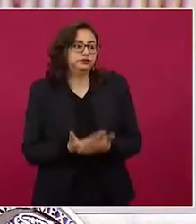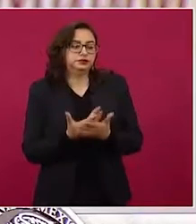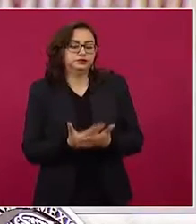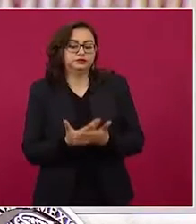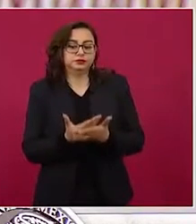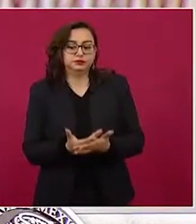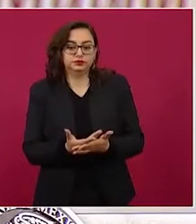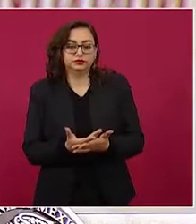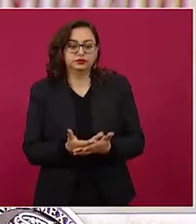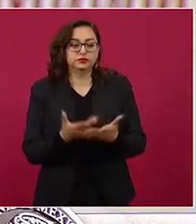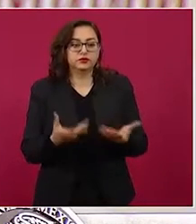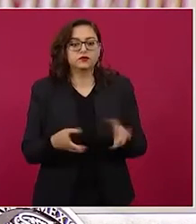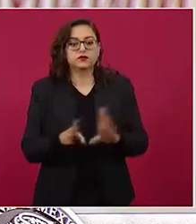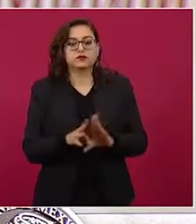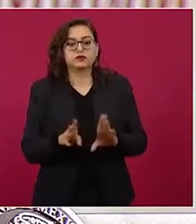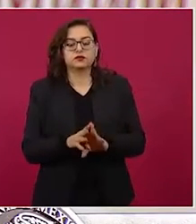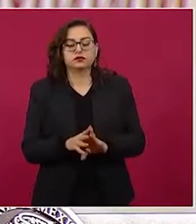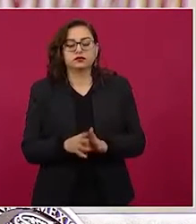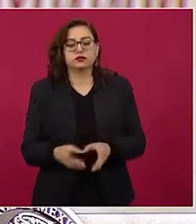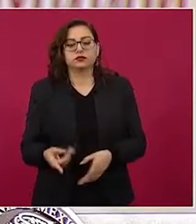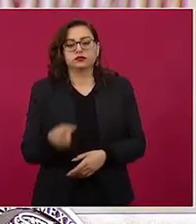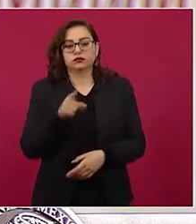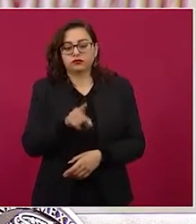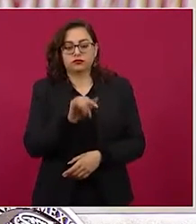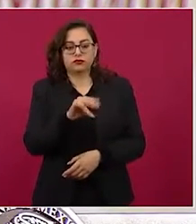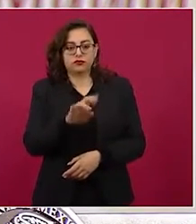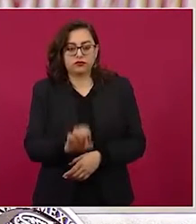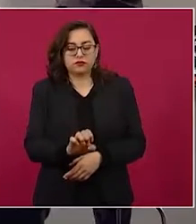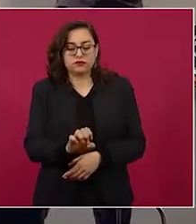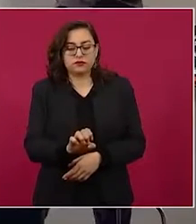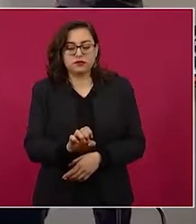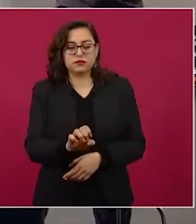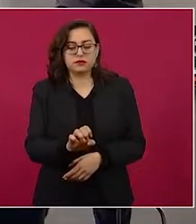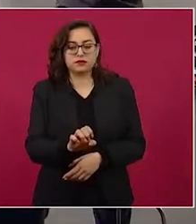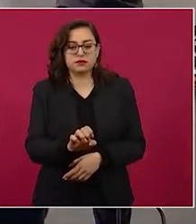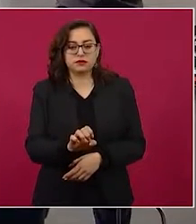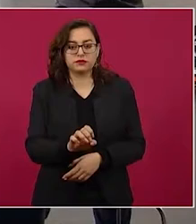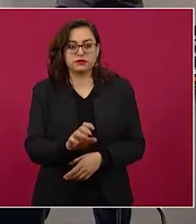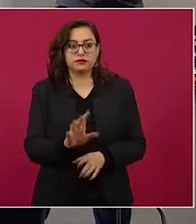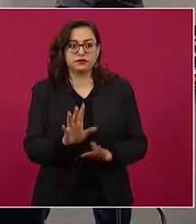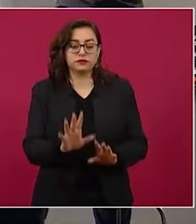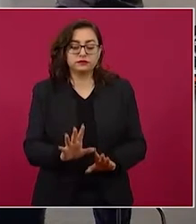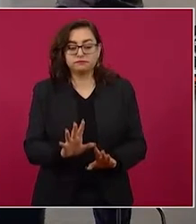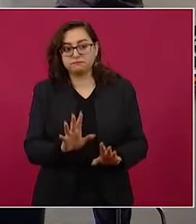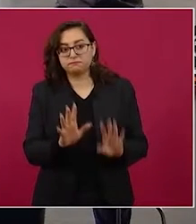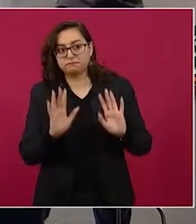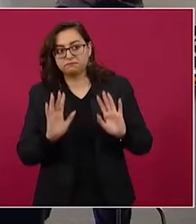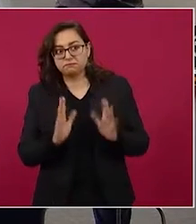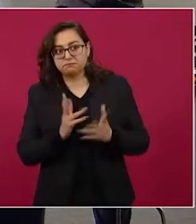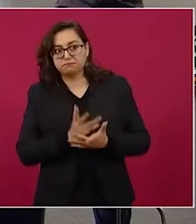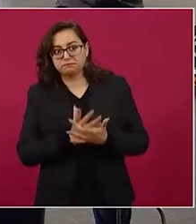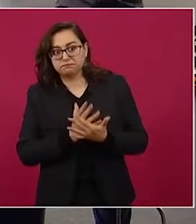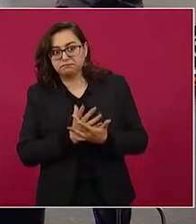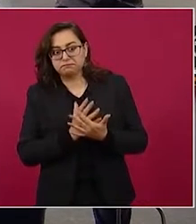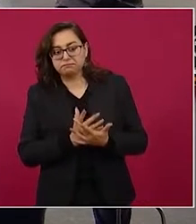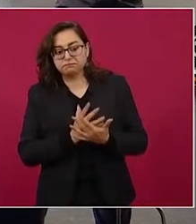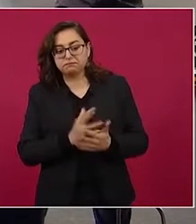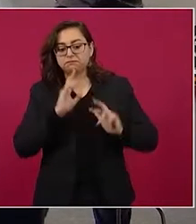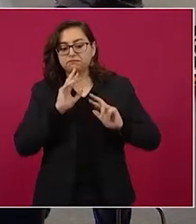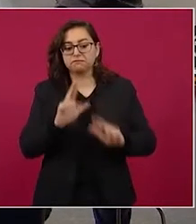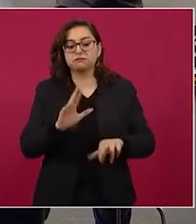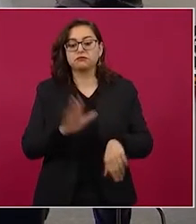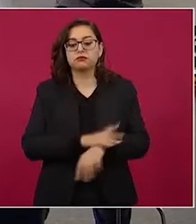Que el Instituto Nacional Electoral, tal como se lo ordena o